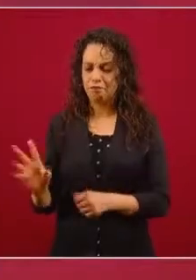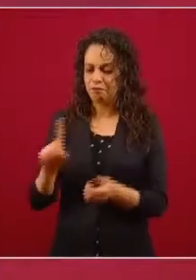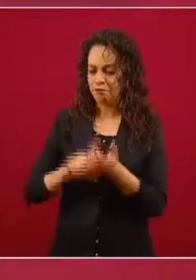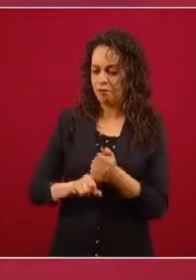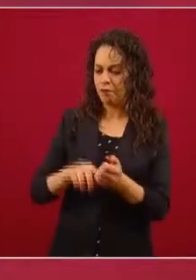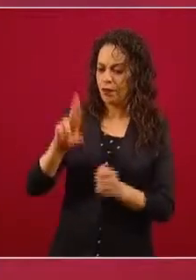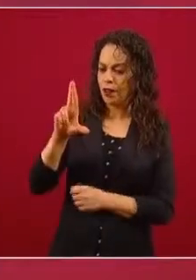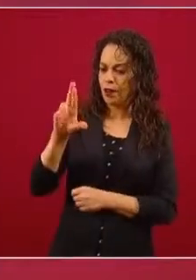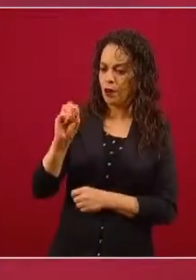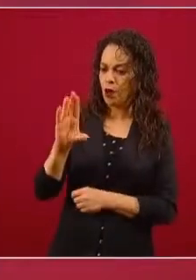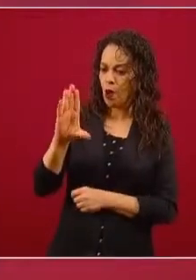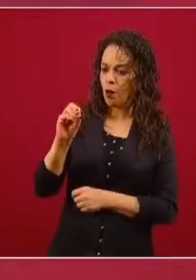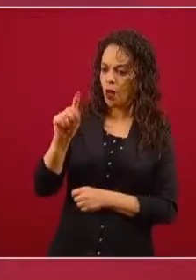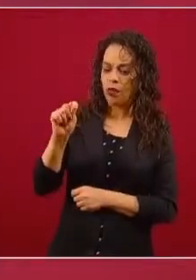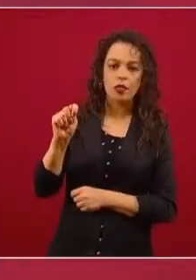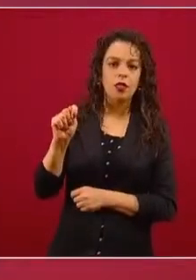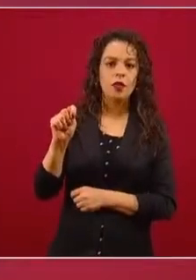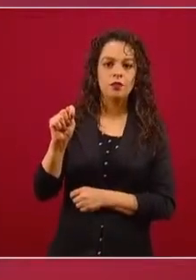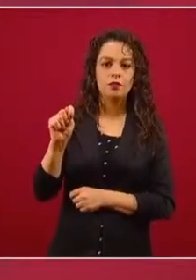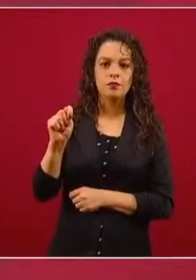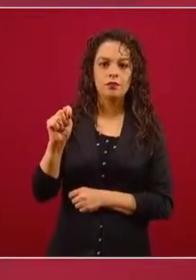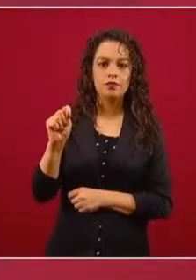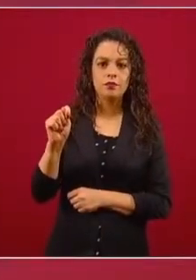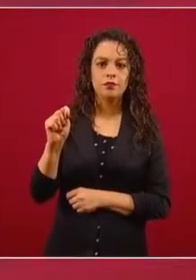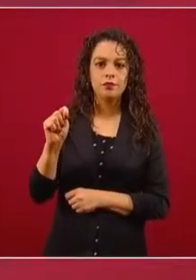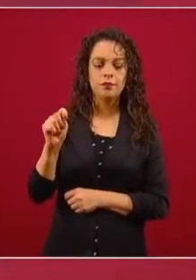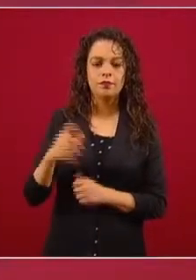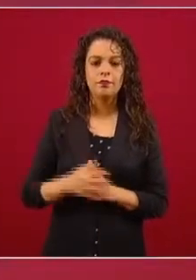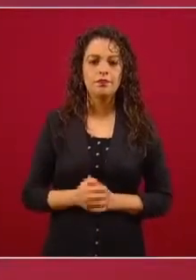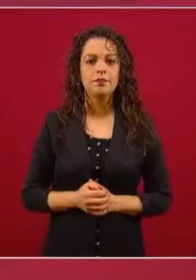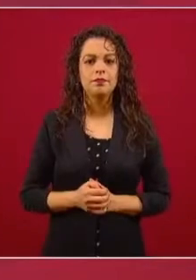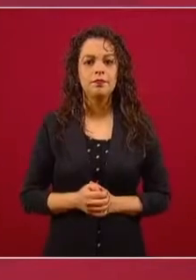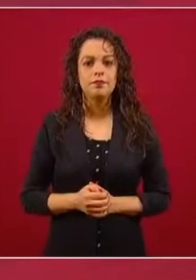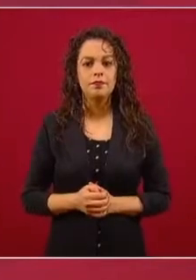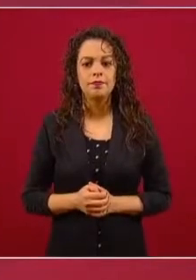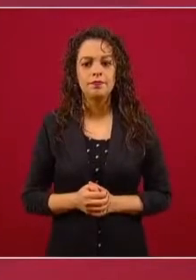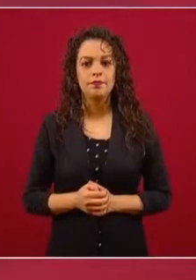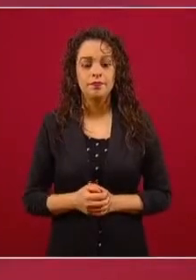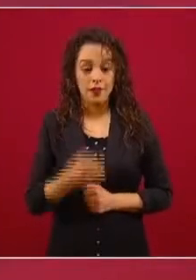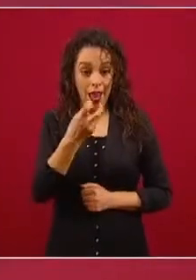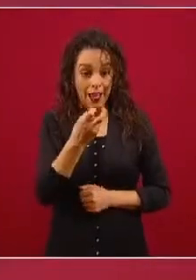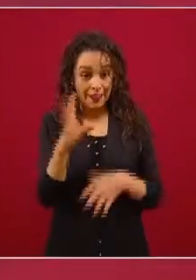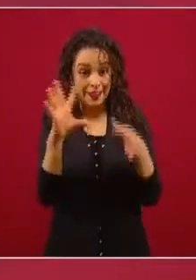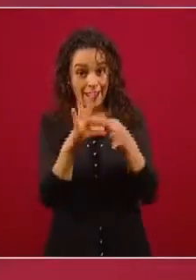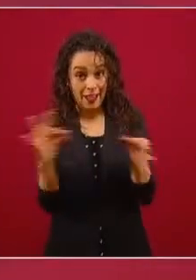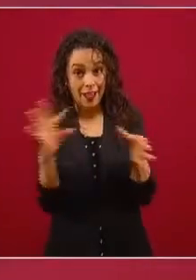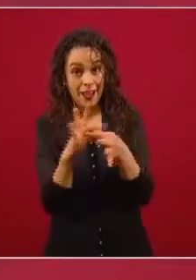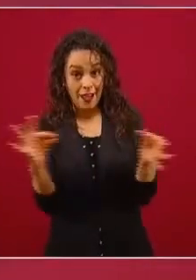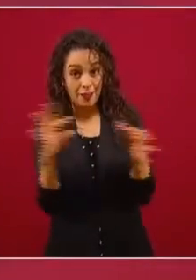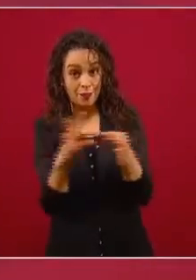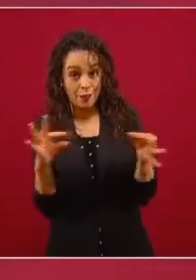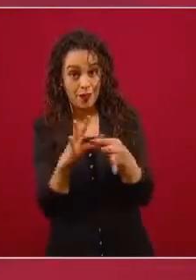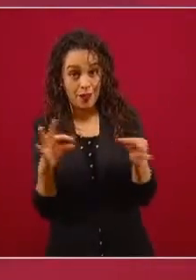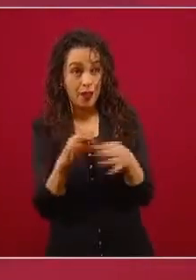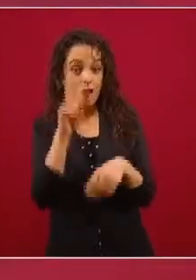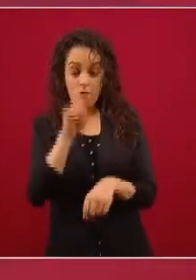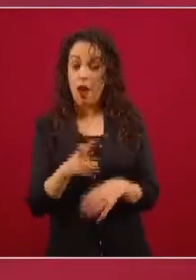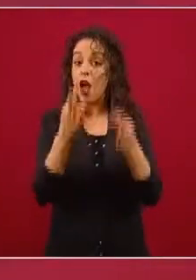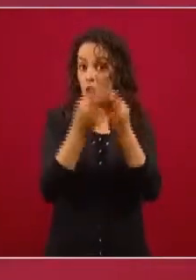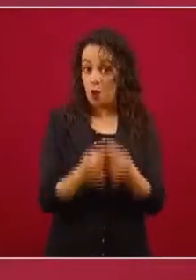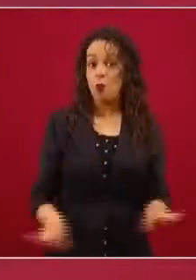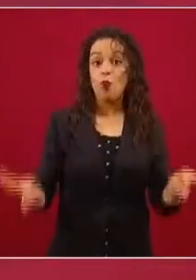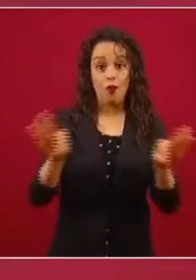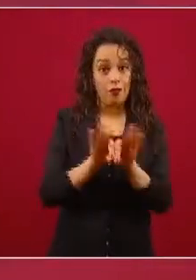que independientemente de que nos expliquen eso, que es muy importante para todos.